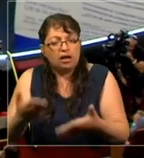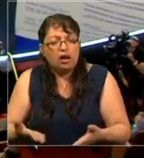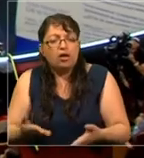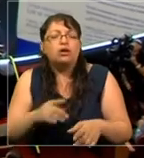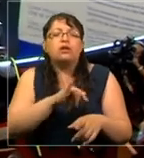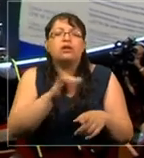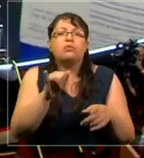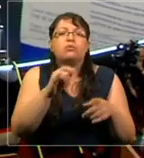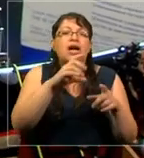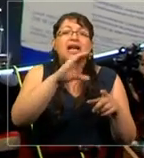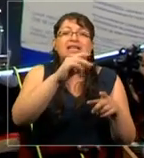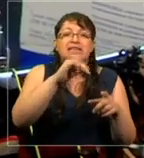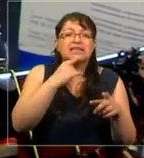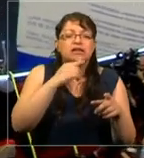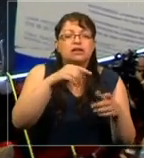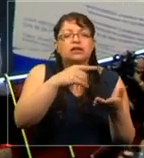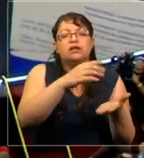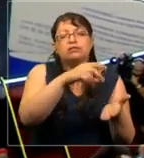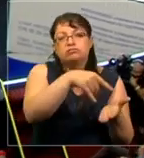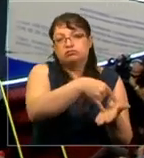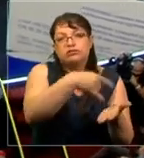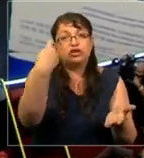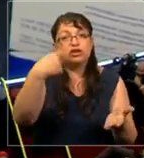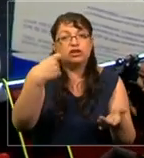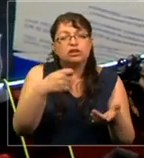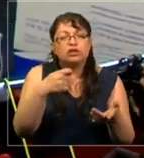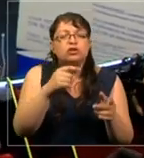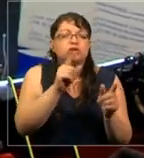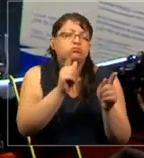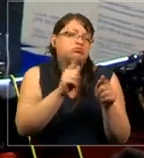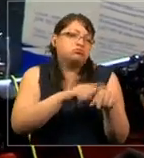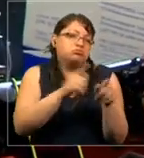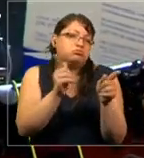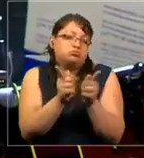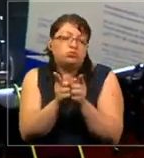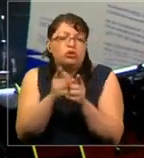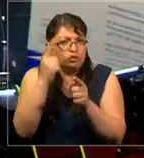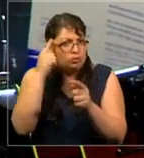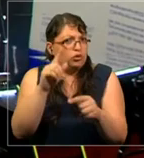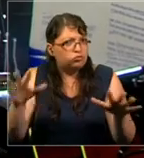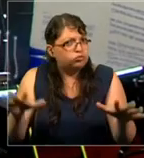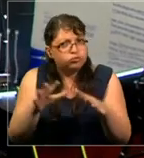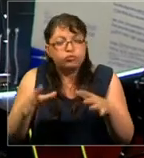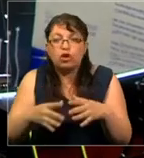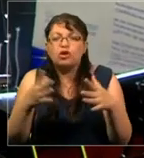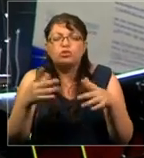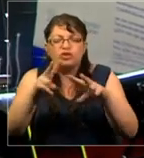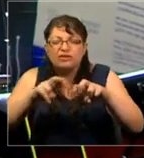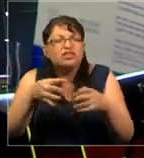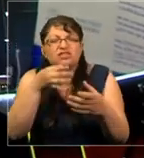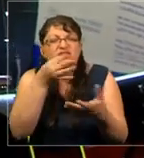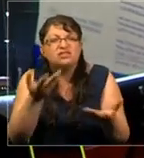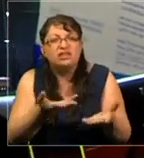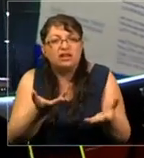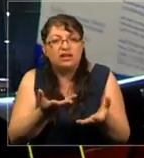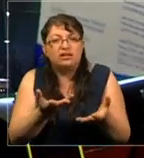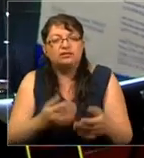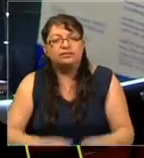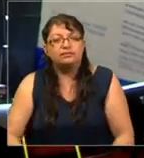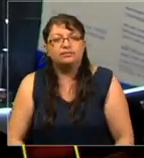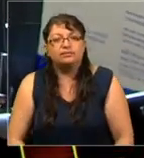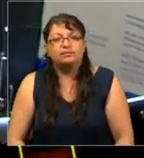tuvo una vida corta, pero fue un esfuerzo importante. Lo que este estudio dice es que no hubo